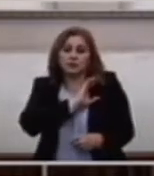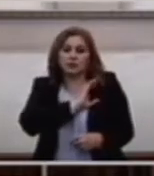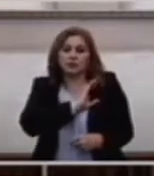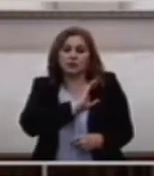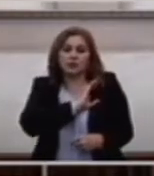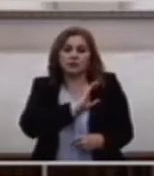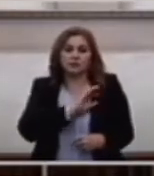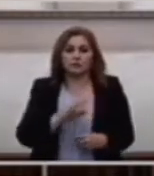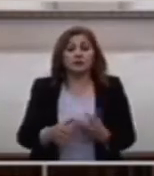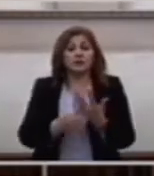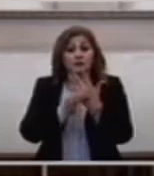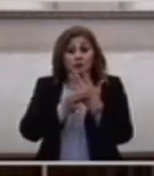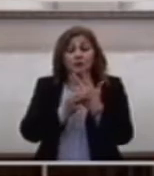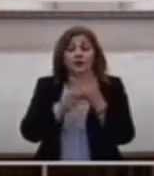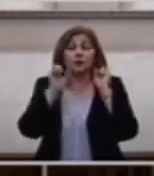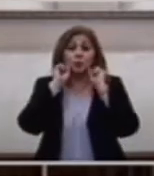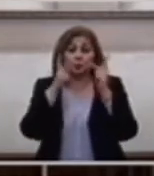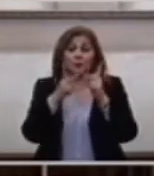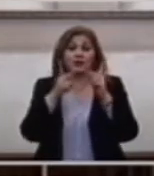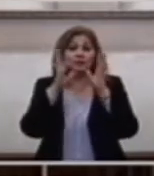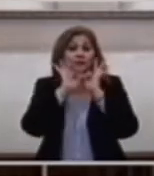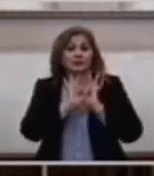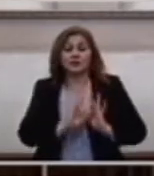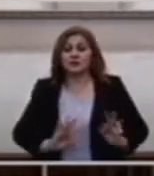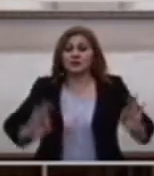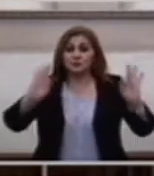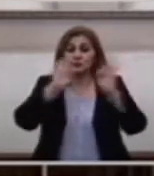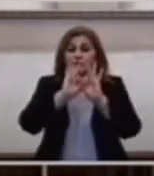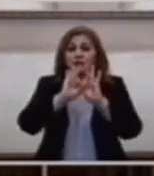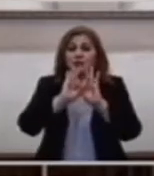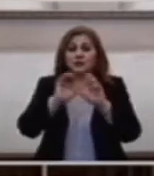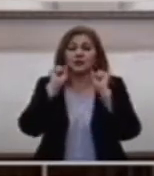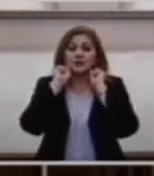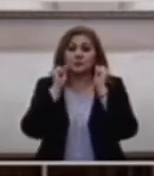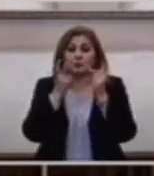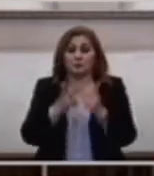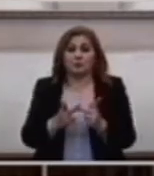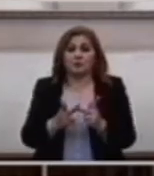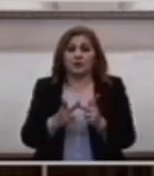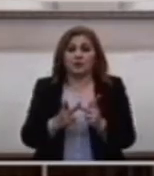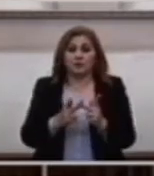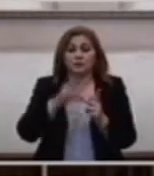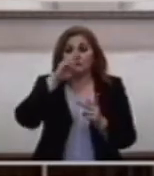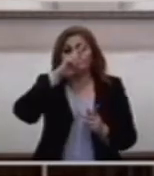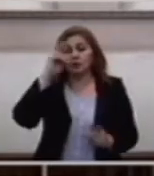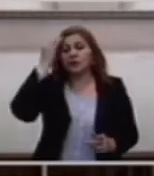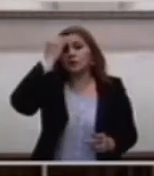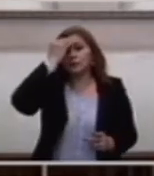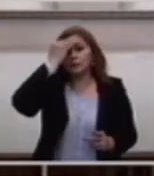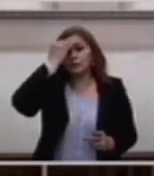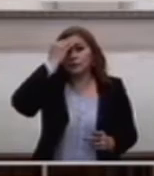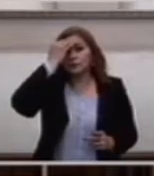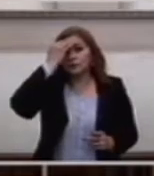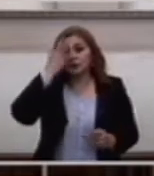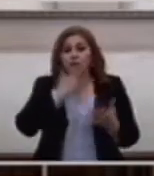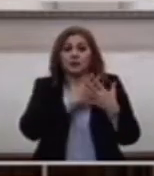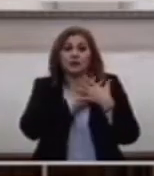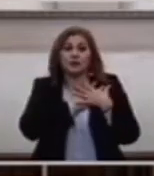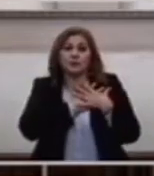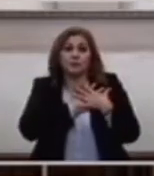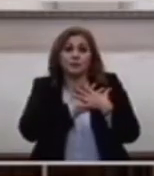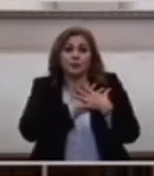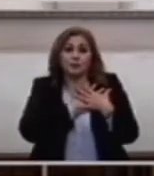Que importante Es que San Pedro Reconozca Que el amor